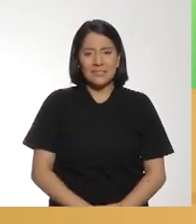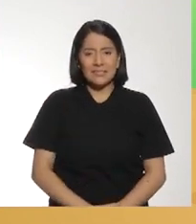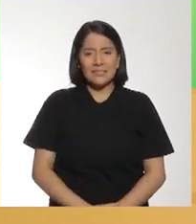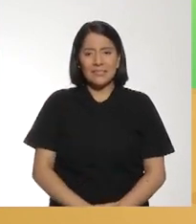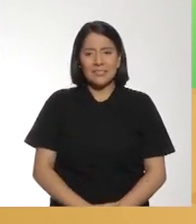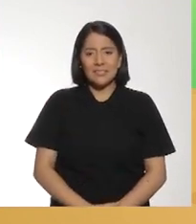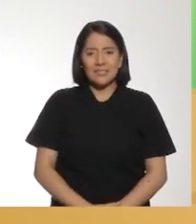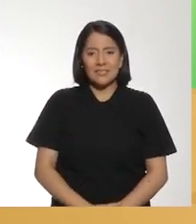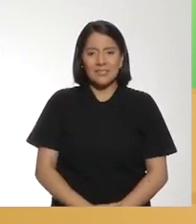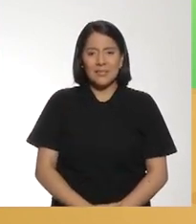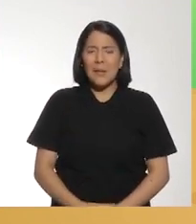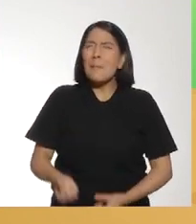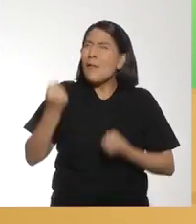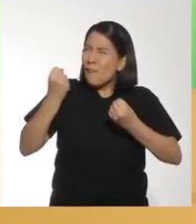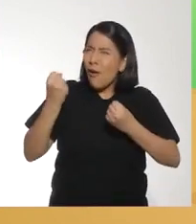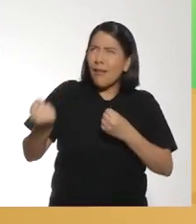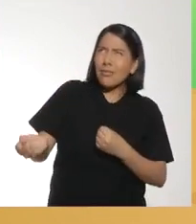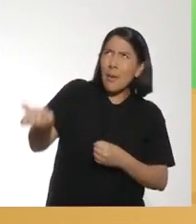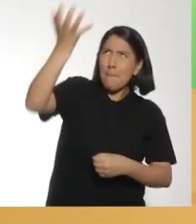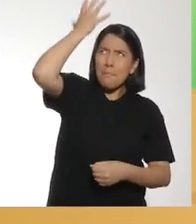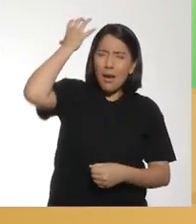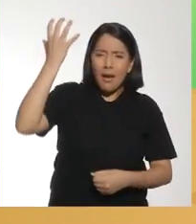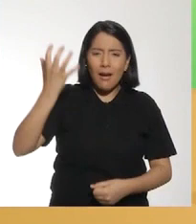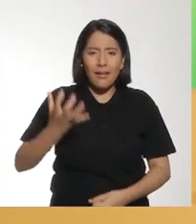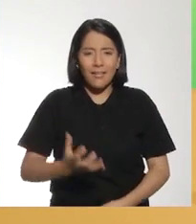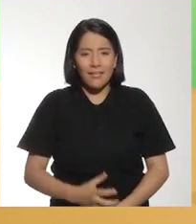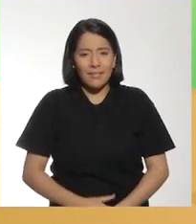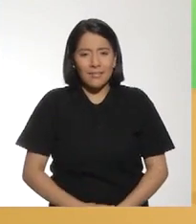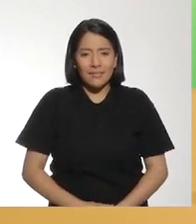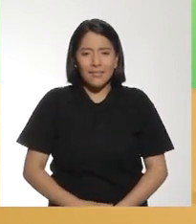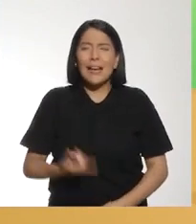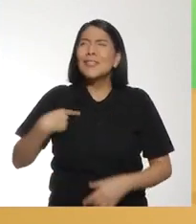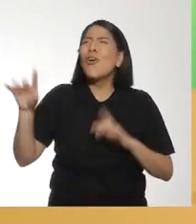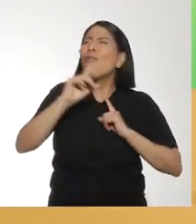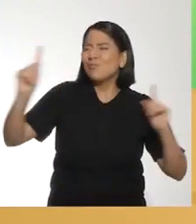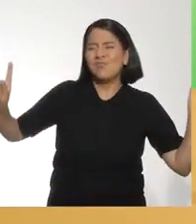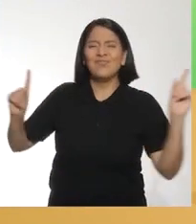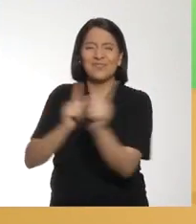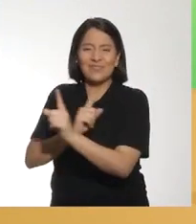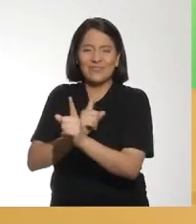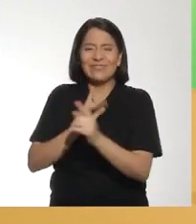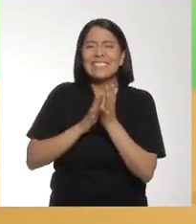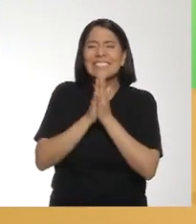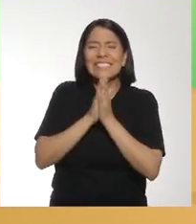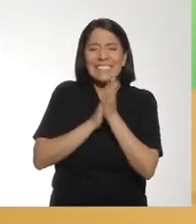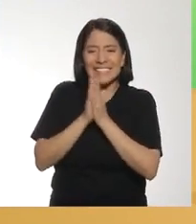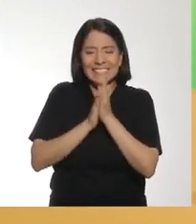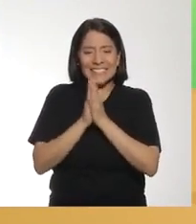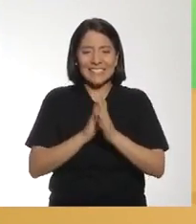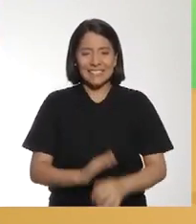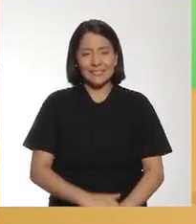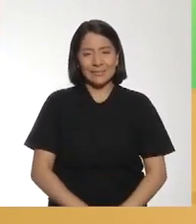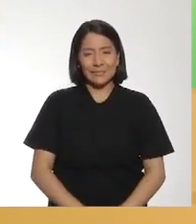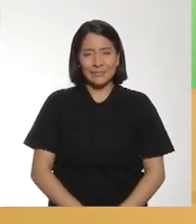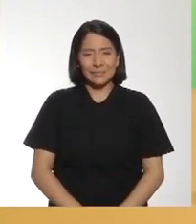Uno menos, uno menos Más fuerte Yo quería intentarlo A ver